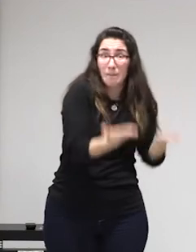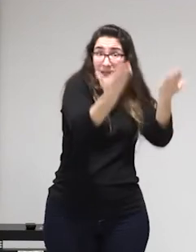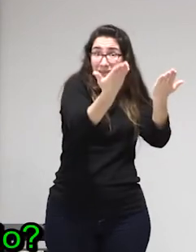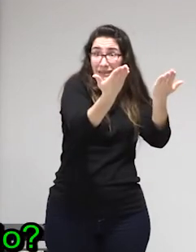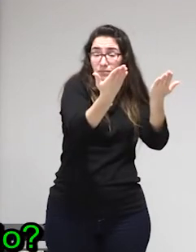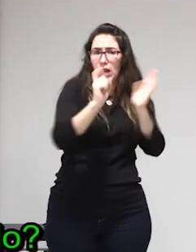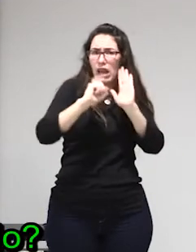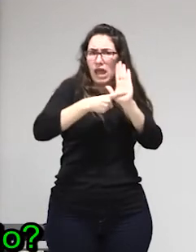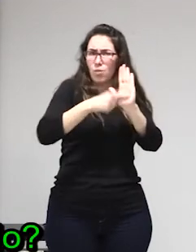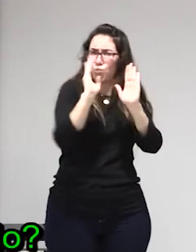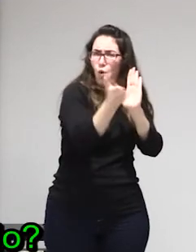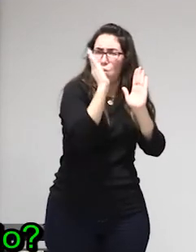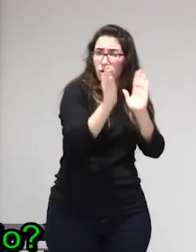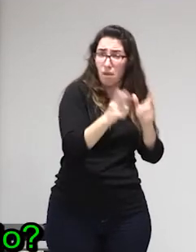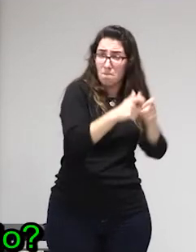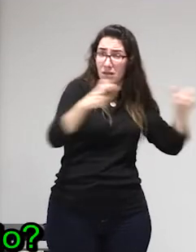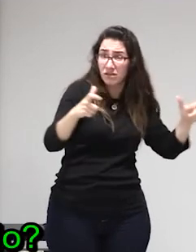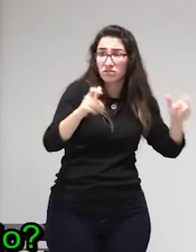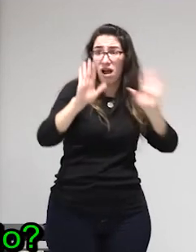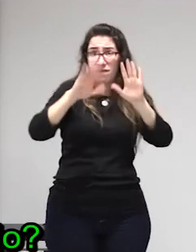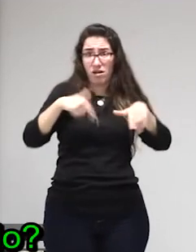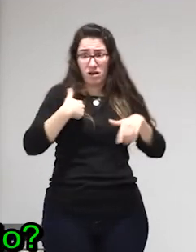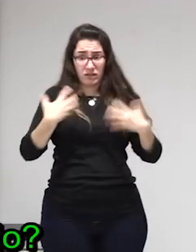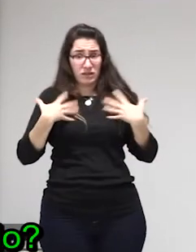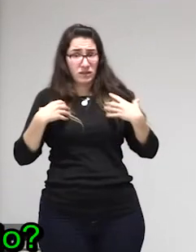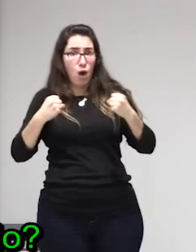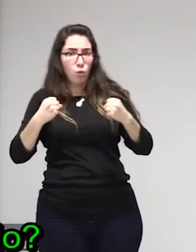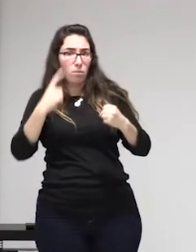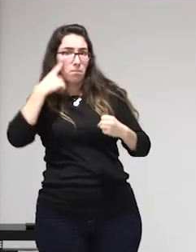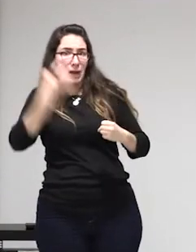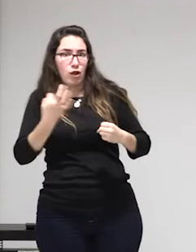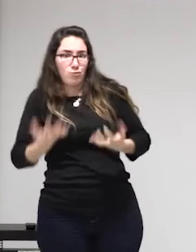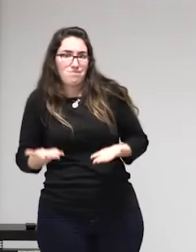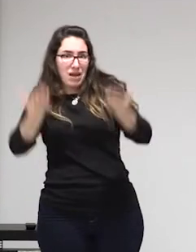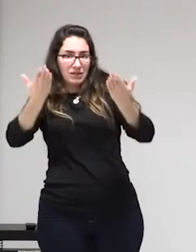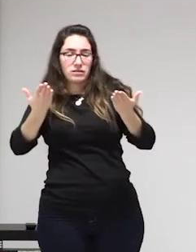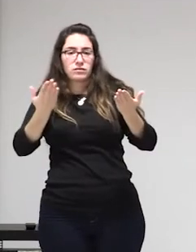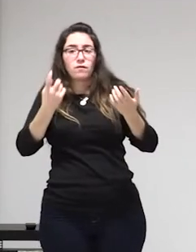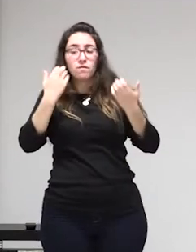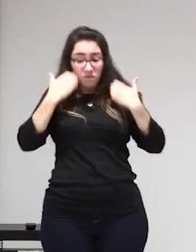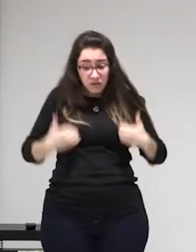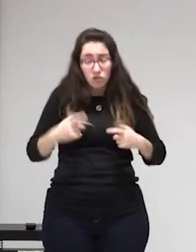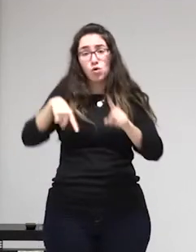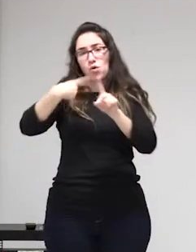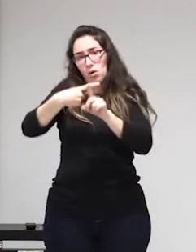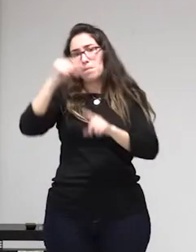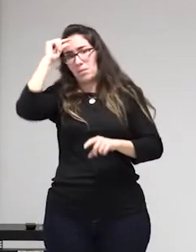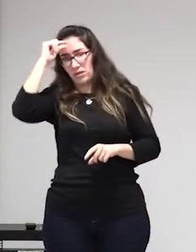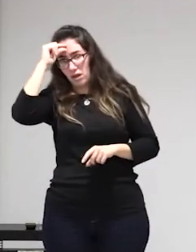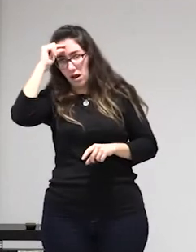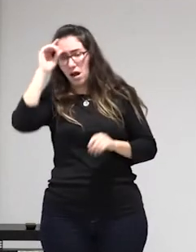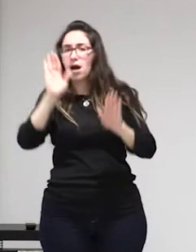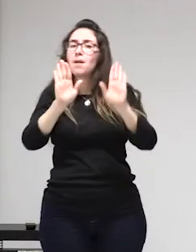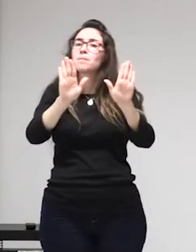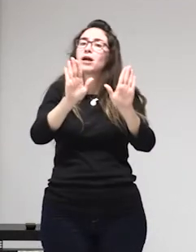fue consecuencias psicológicas del estigma de prostituta de acuerdo la bibliografía de mi TFG tiene